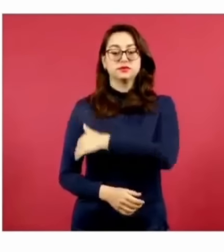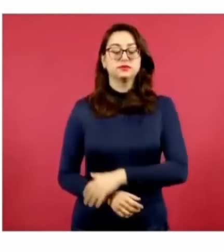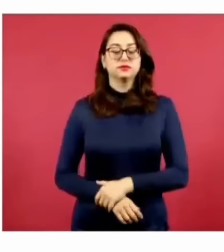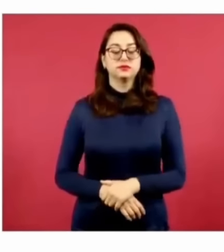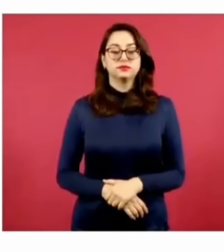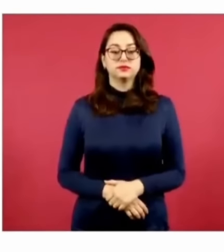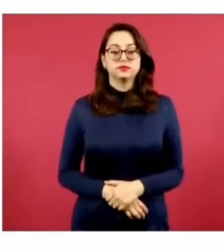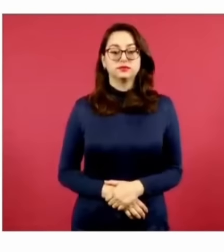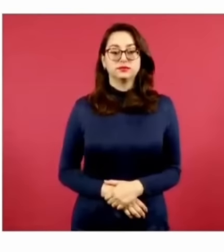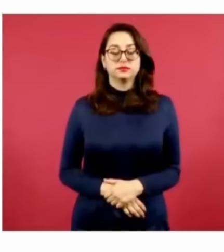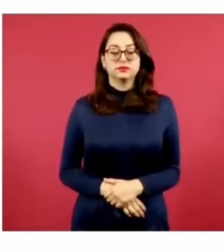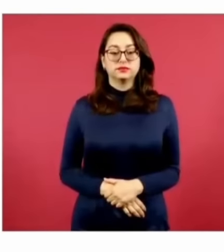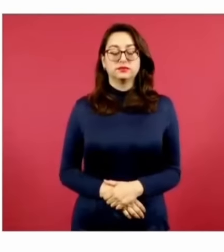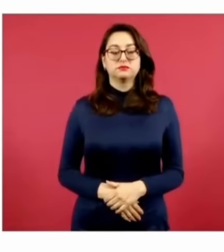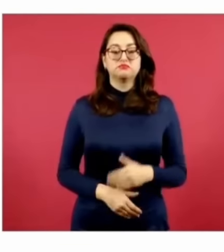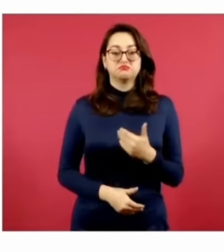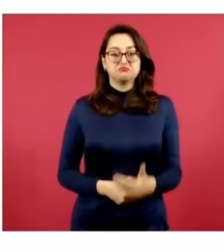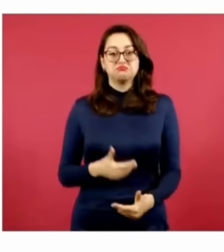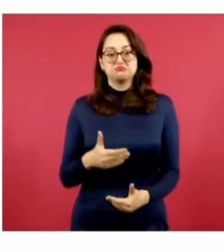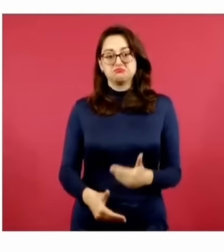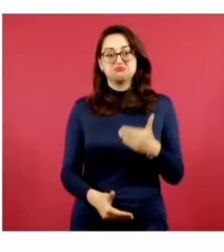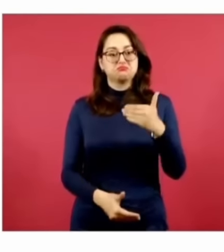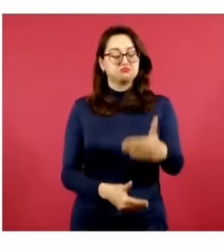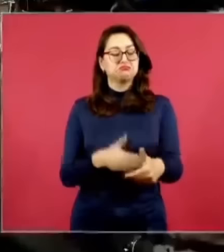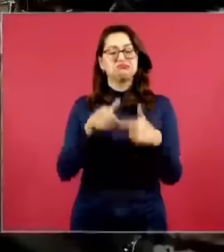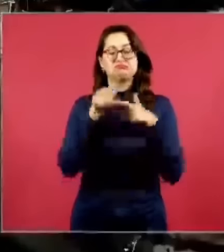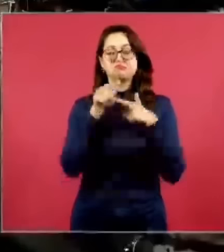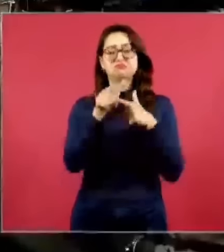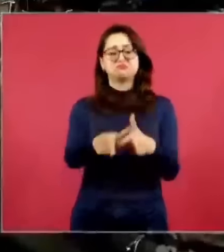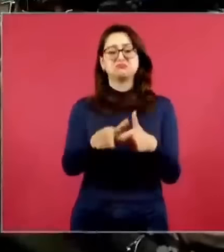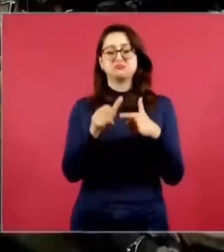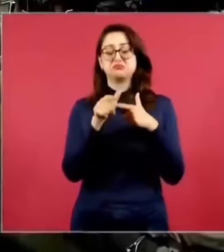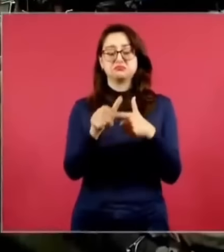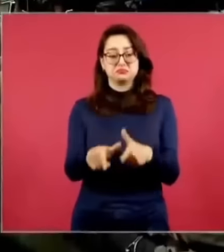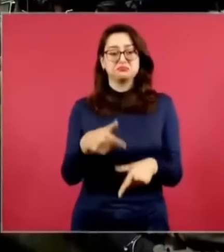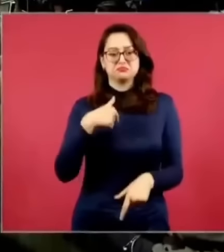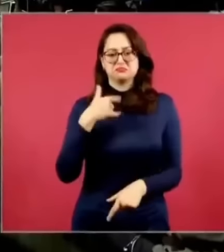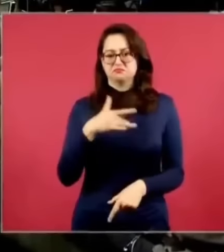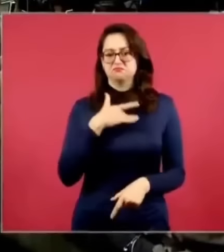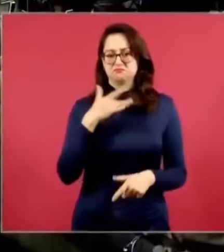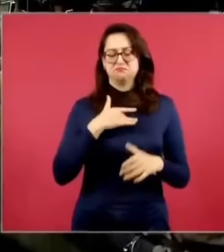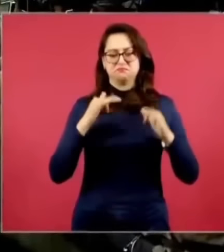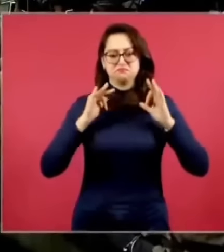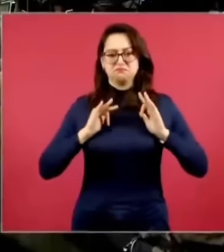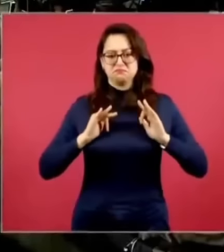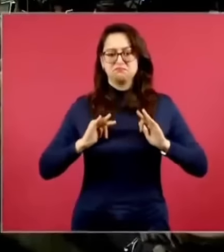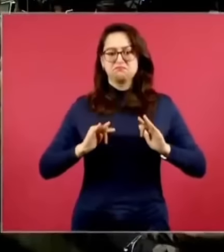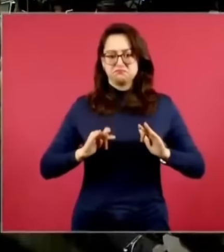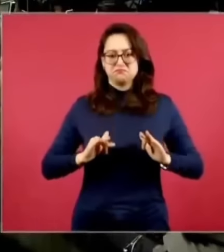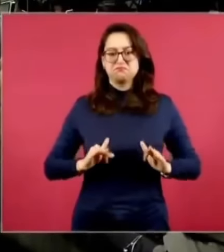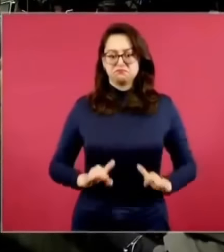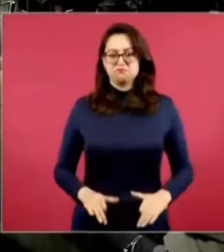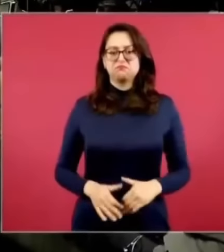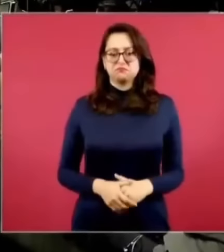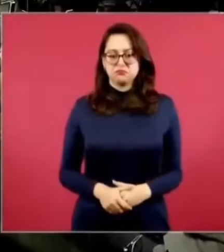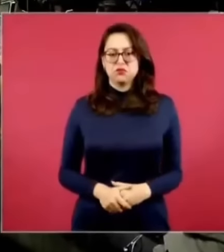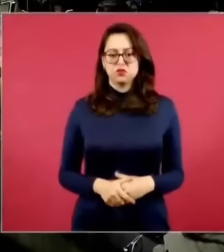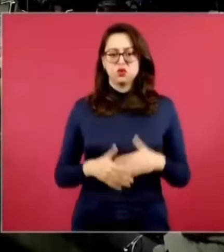Y ahí vamos, adelante. Por eso tengo confianza de que va a continuar la